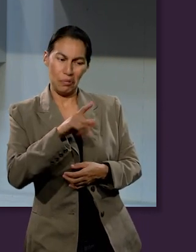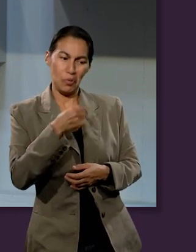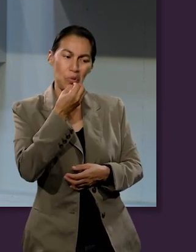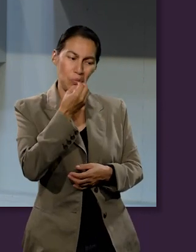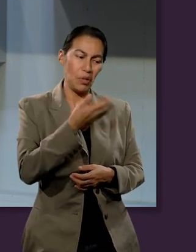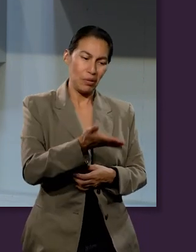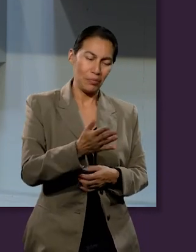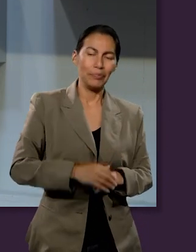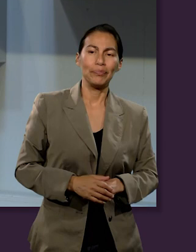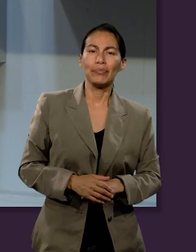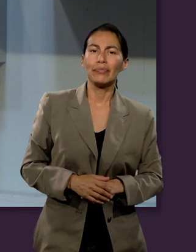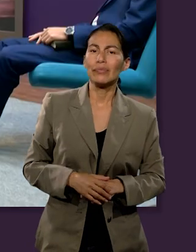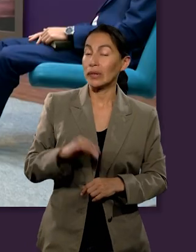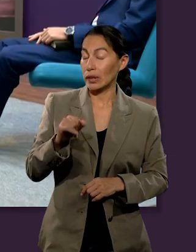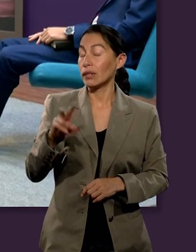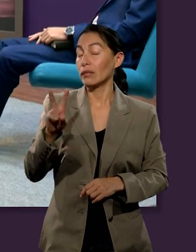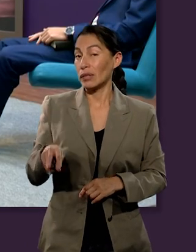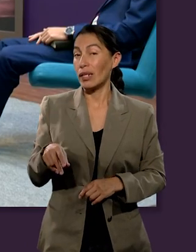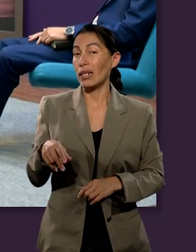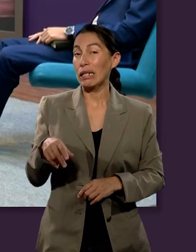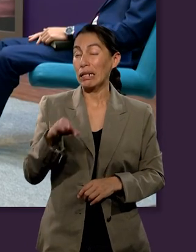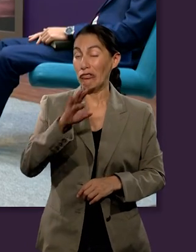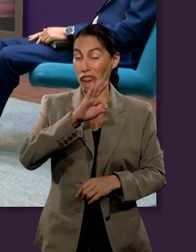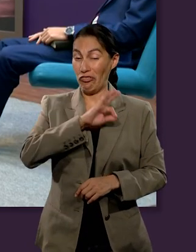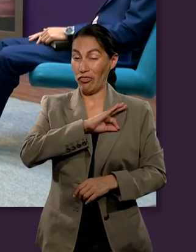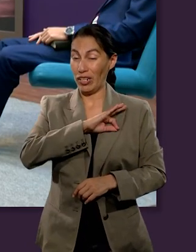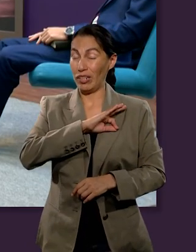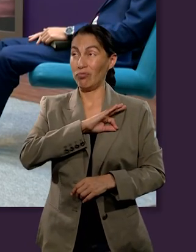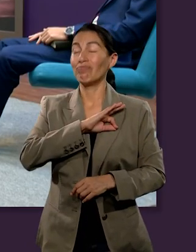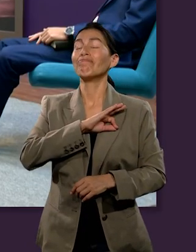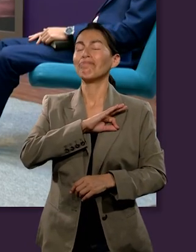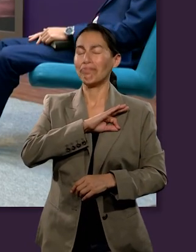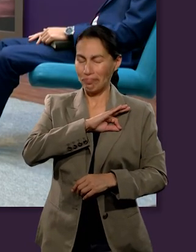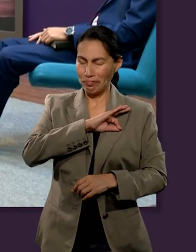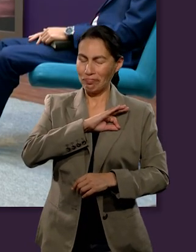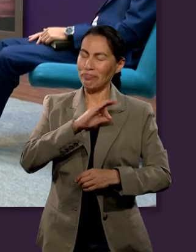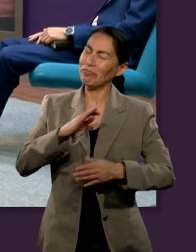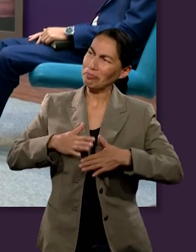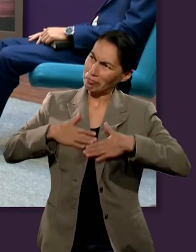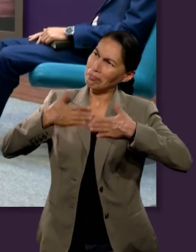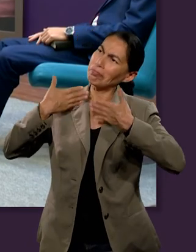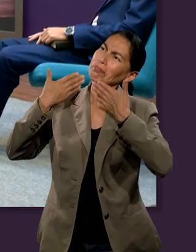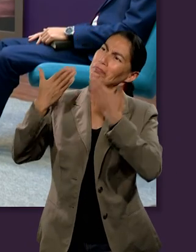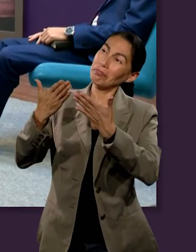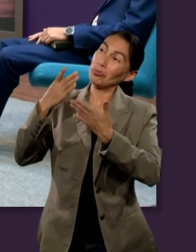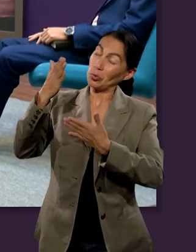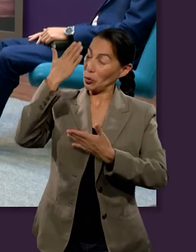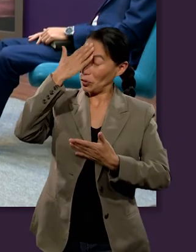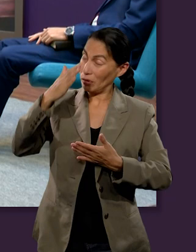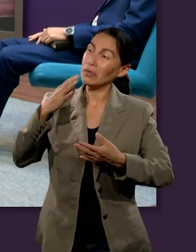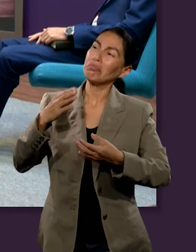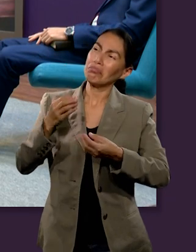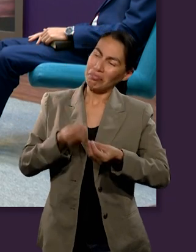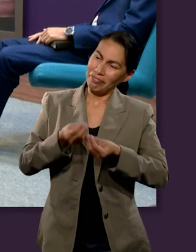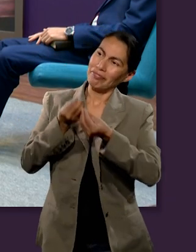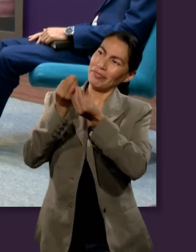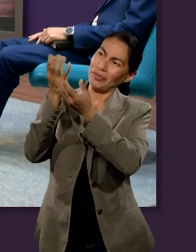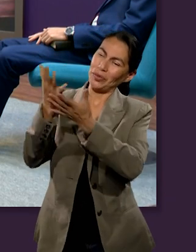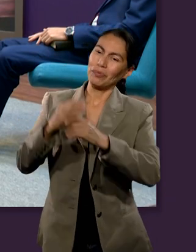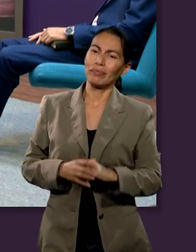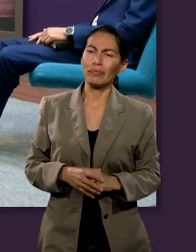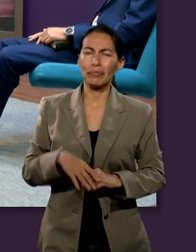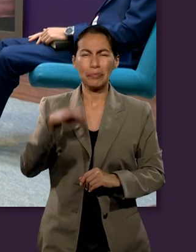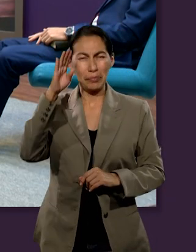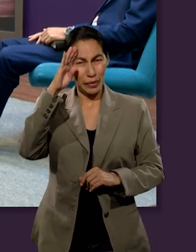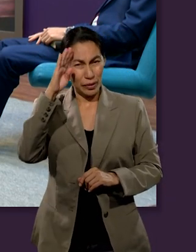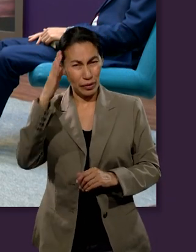Creo que es lo mismo, es ese acto de fe que tenemos que dar a Dios, es ese confío en que tú